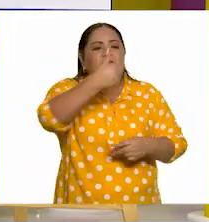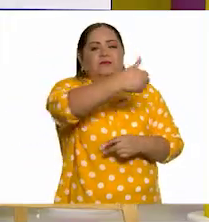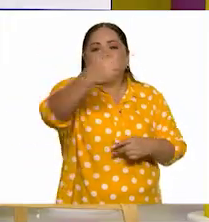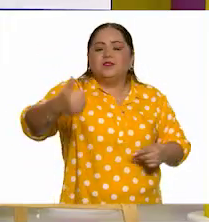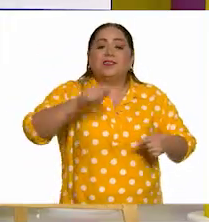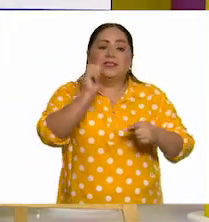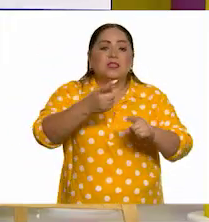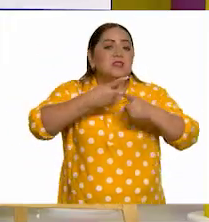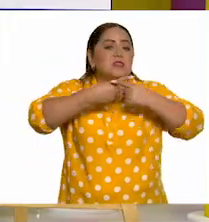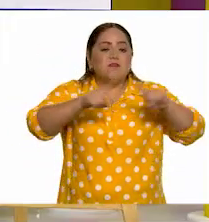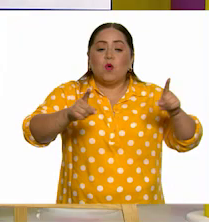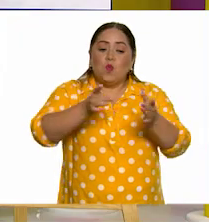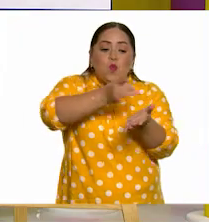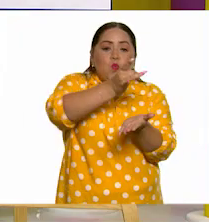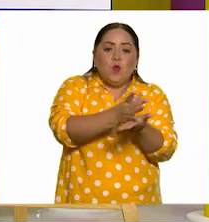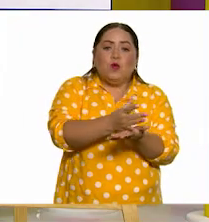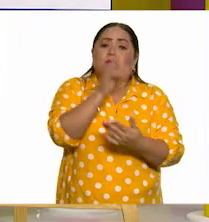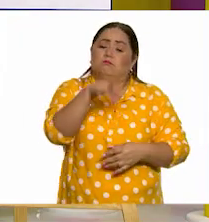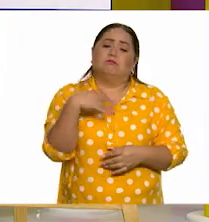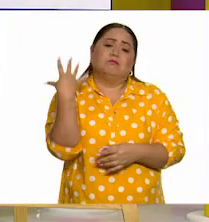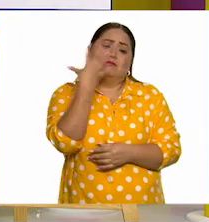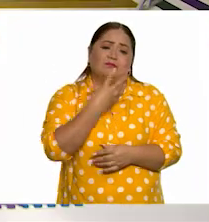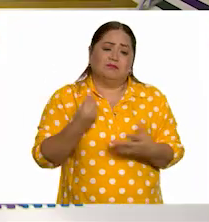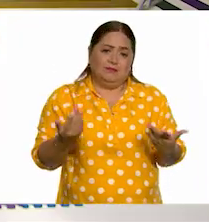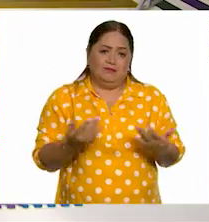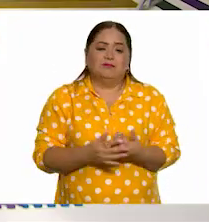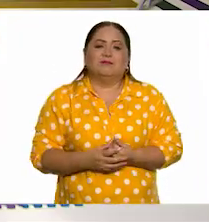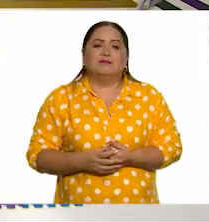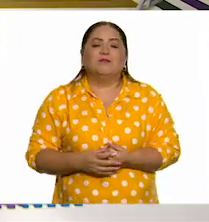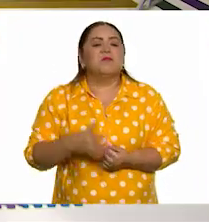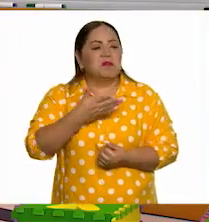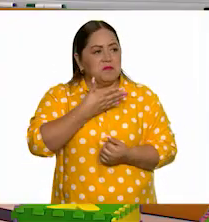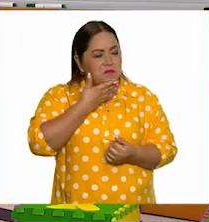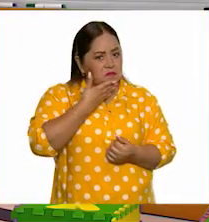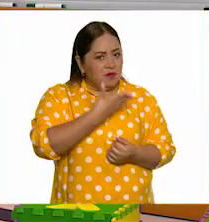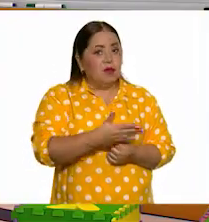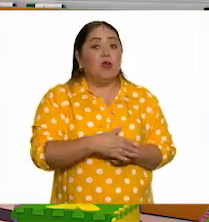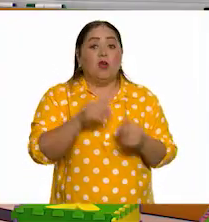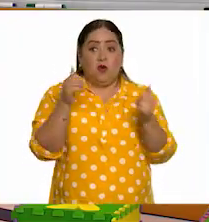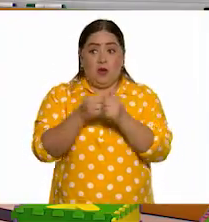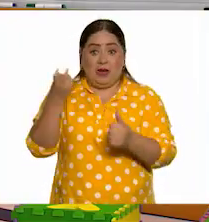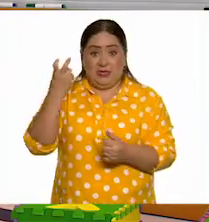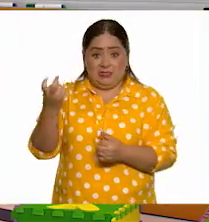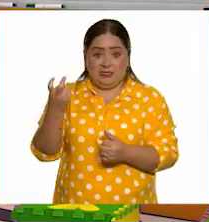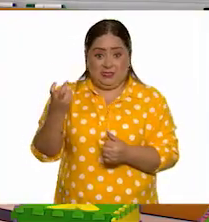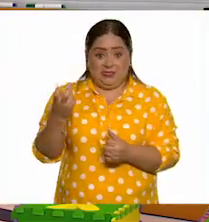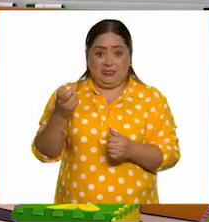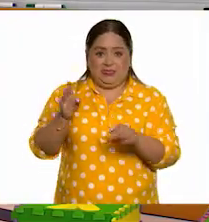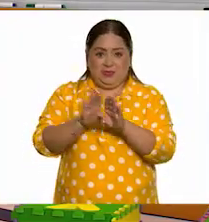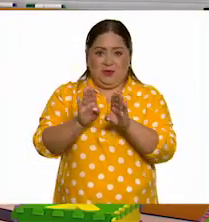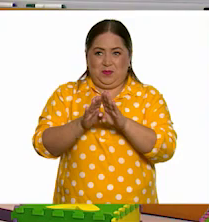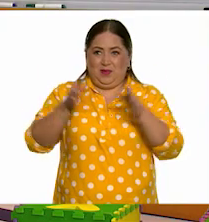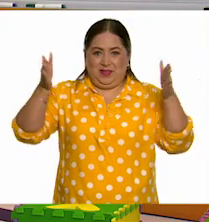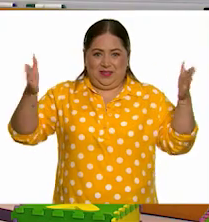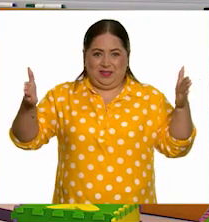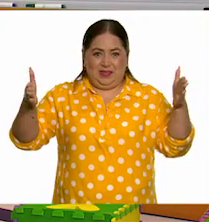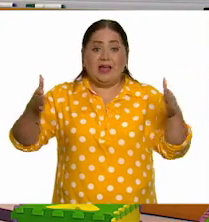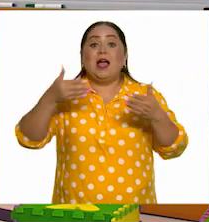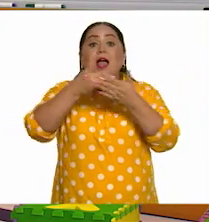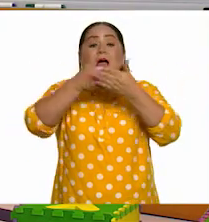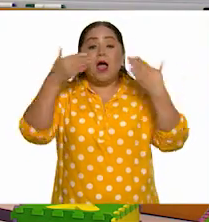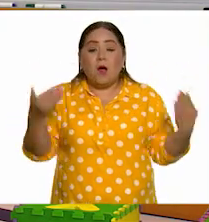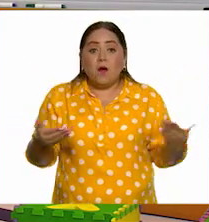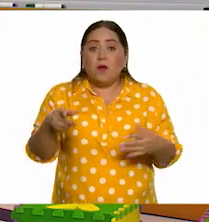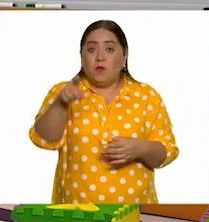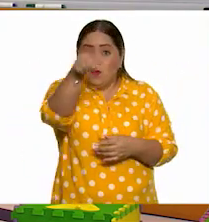y todos somos diferentes, únicos y maravillosos. Así es, muy bien. Con esto vamos a concluir esta parte de nuestra portada. Ahora,